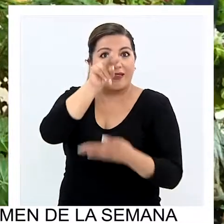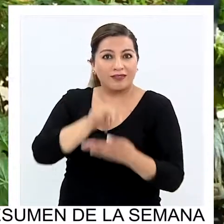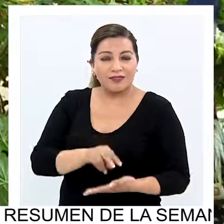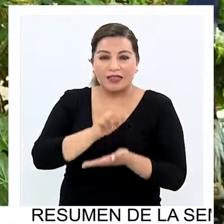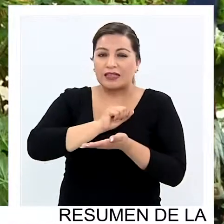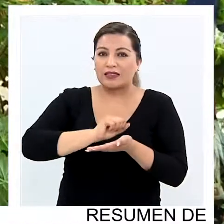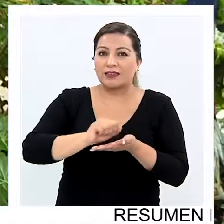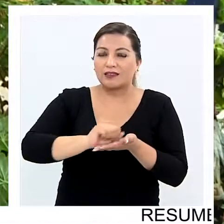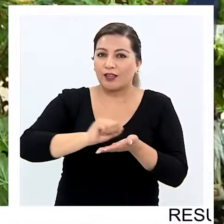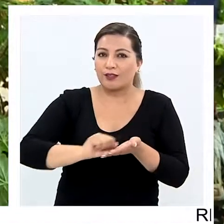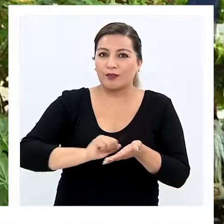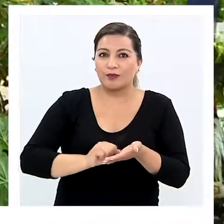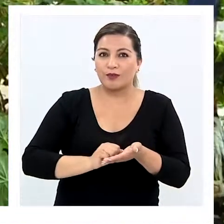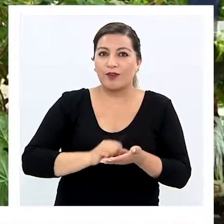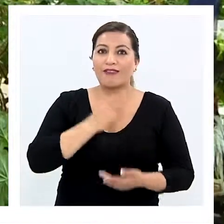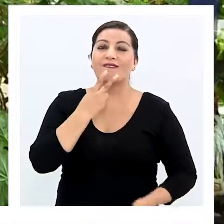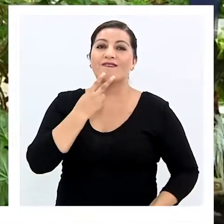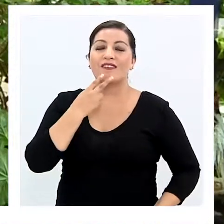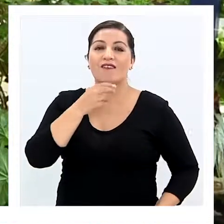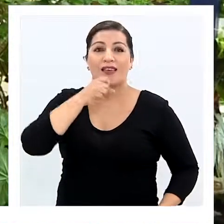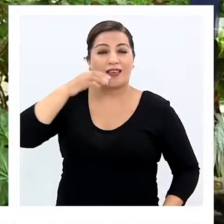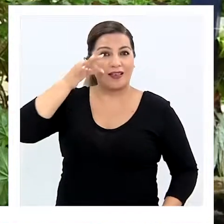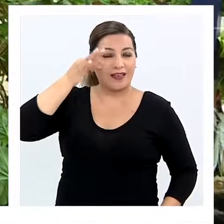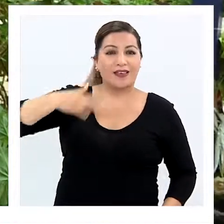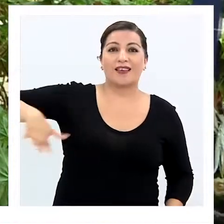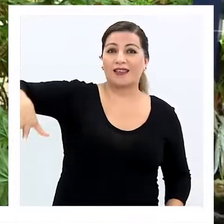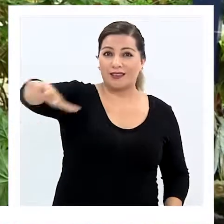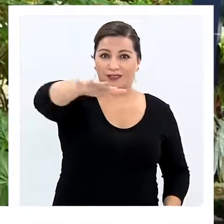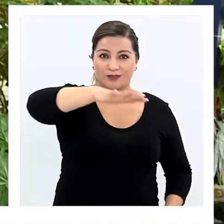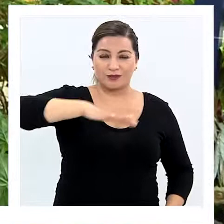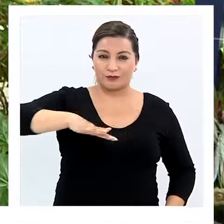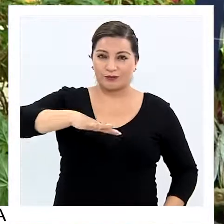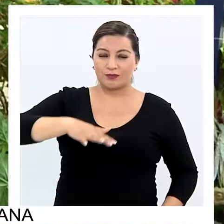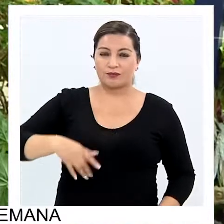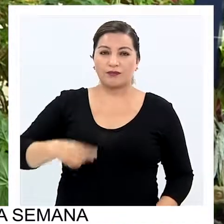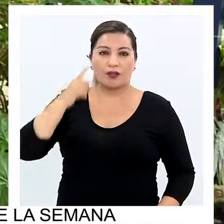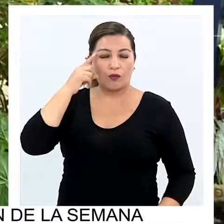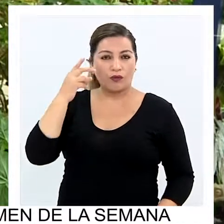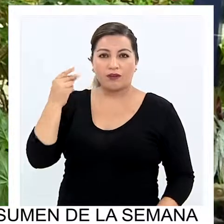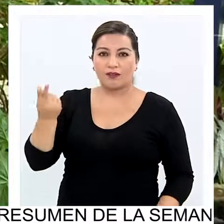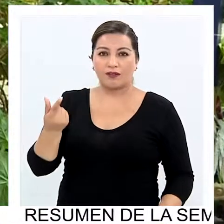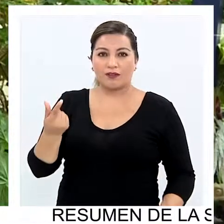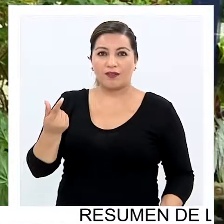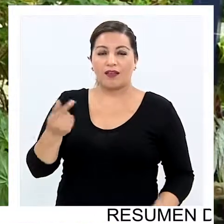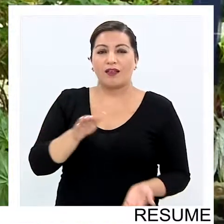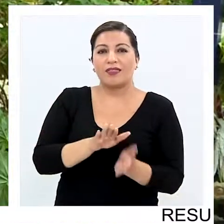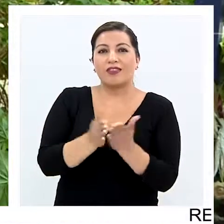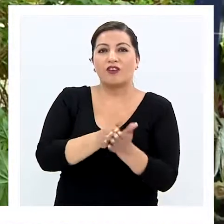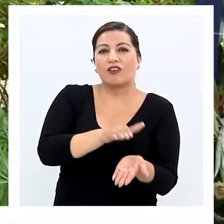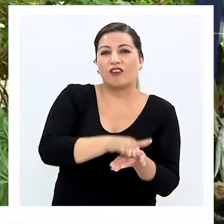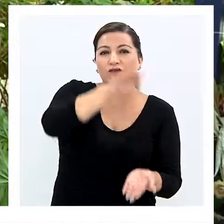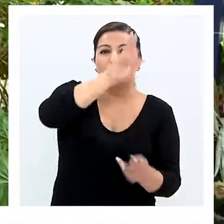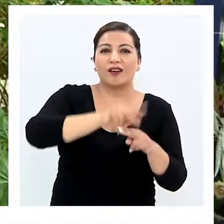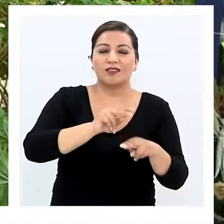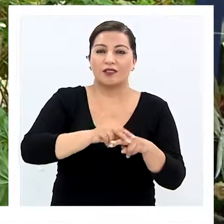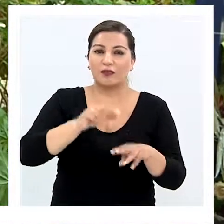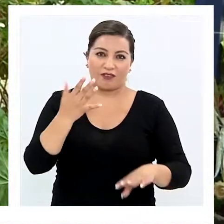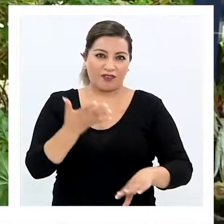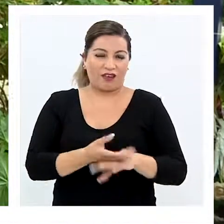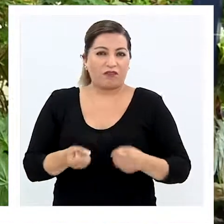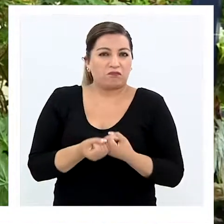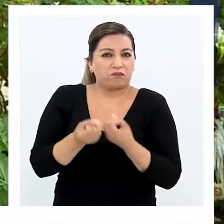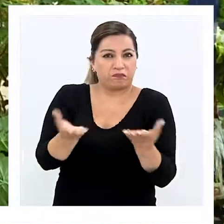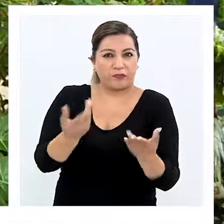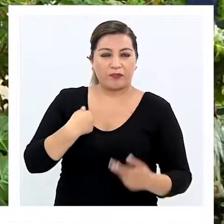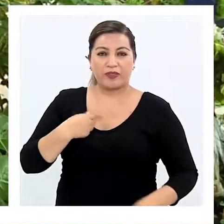presencia en la Pampa, surgió la idea de buscar los libros de sacramentos que quedan disponibles